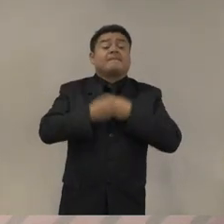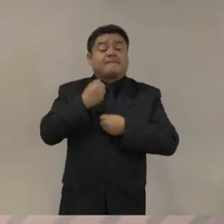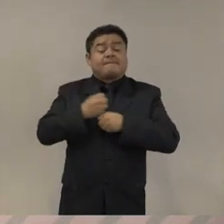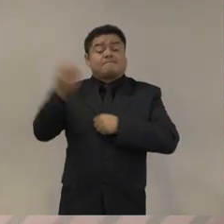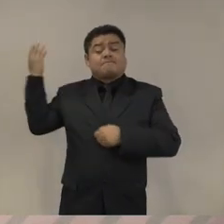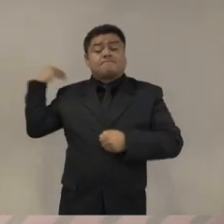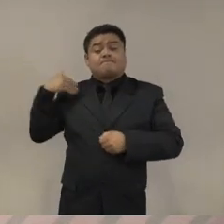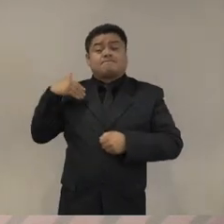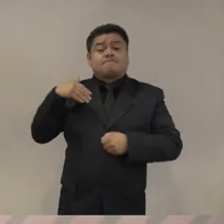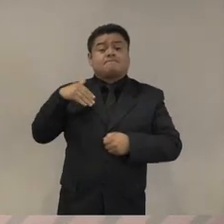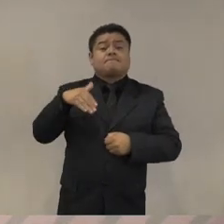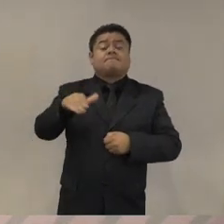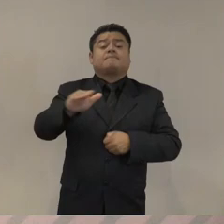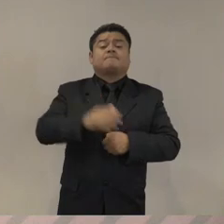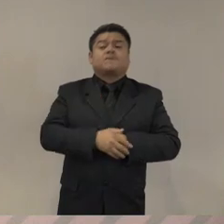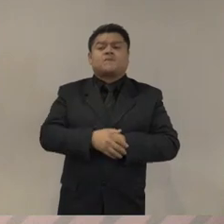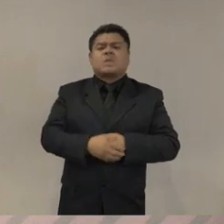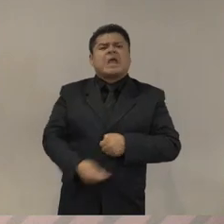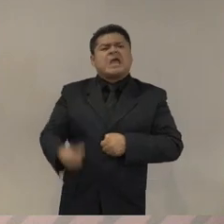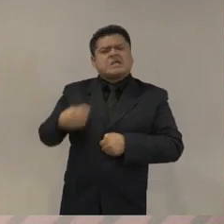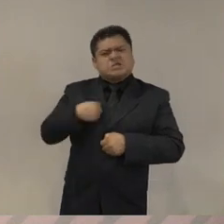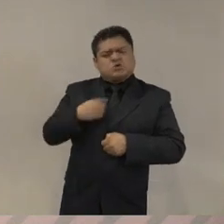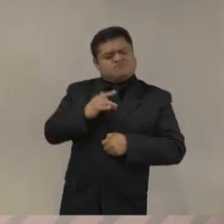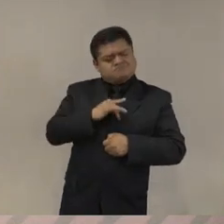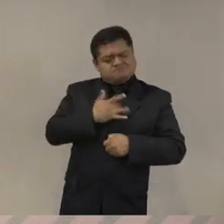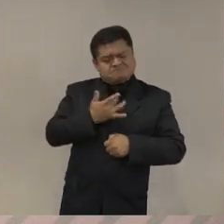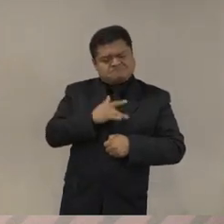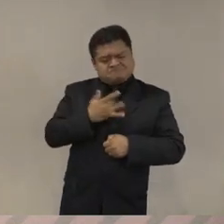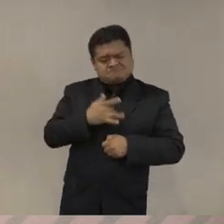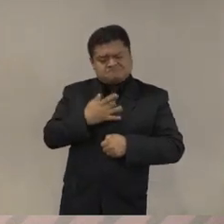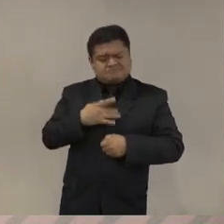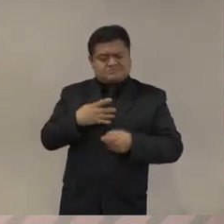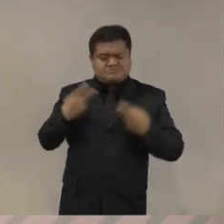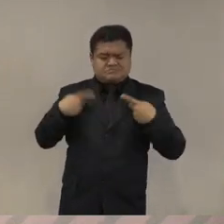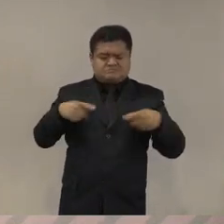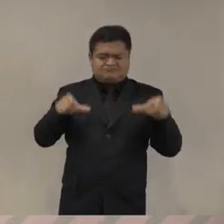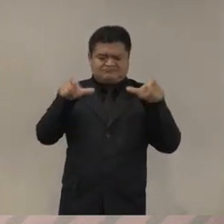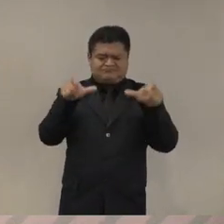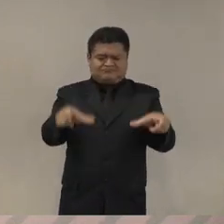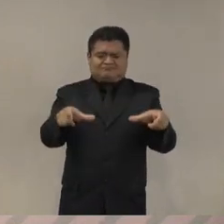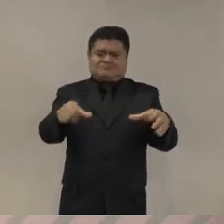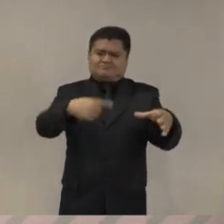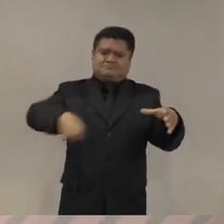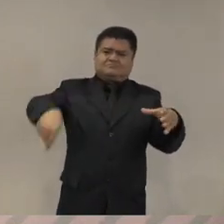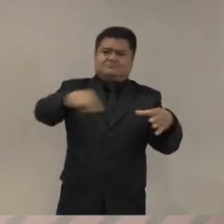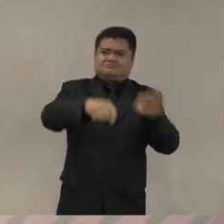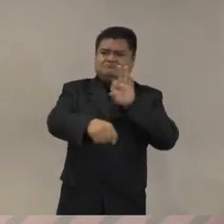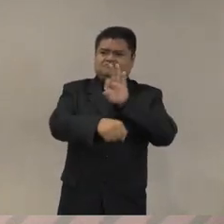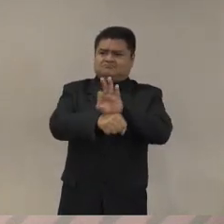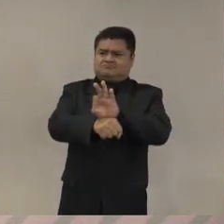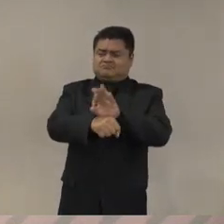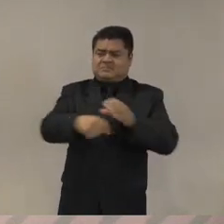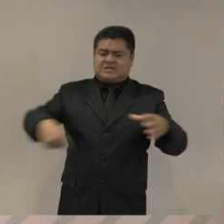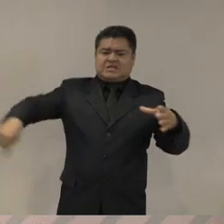yo tengo la impresión de que la seguridad ciudadana como paradigma nacional no va